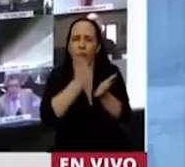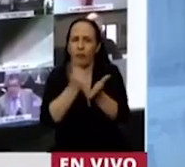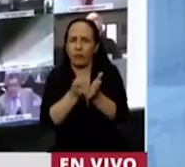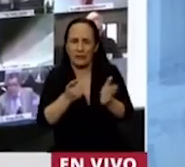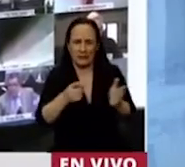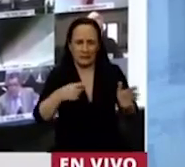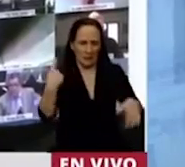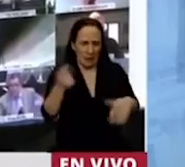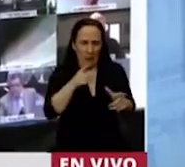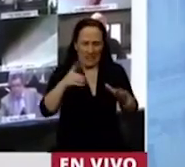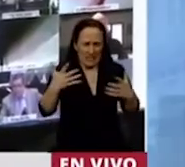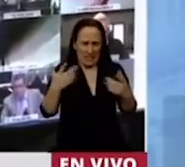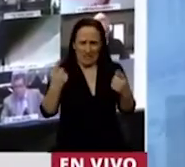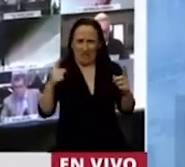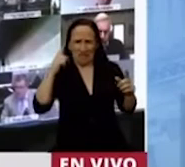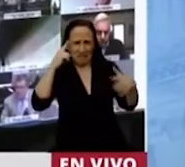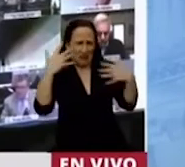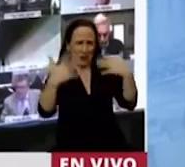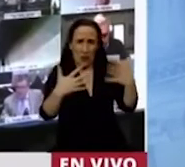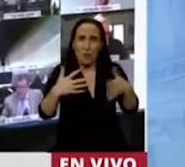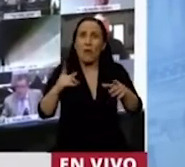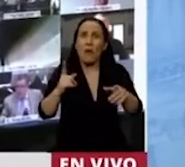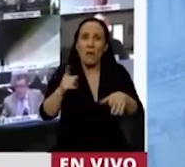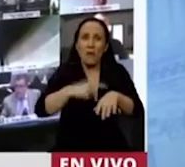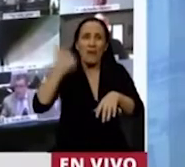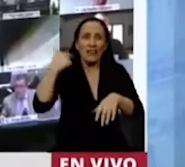locura, vivía el continente eso.